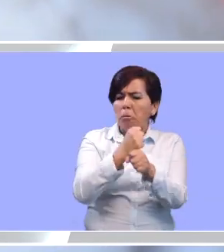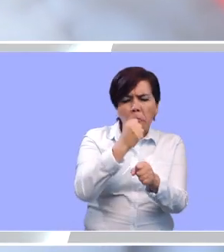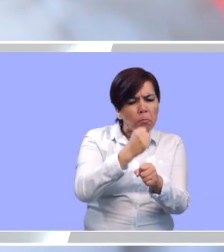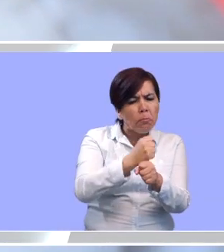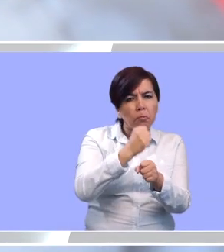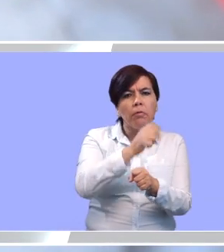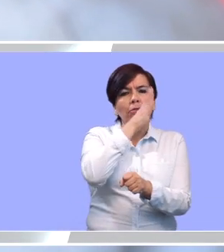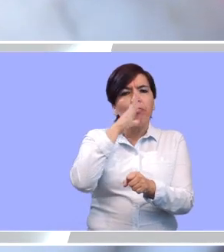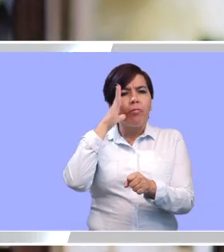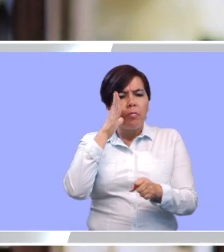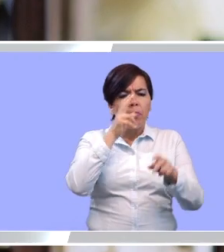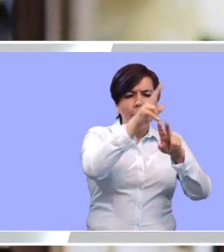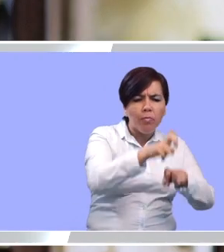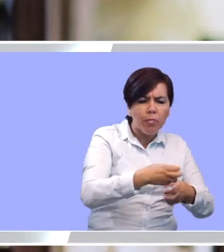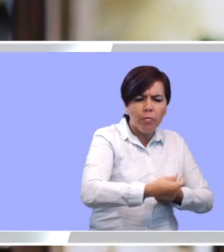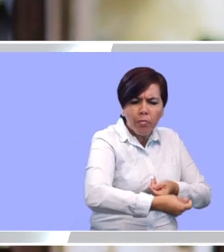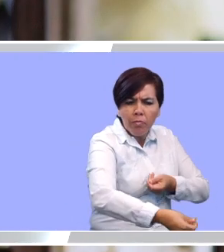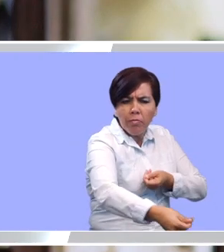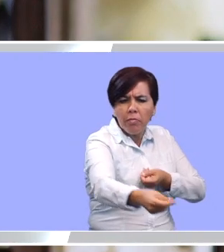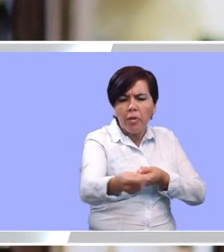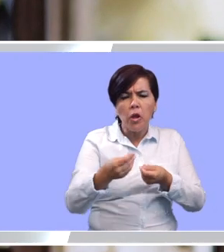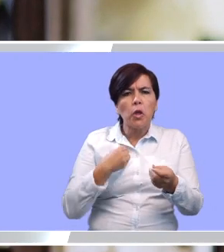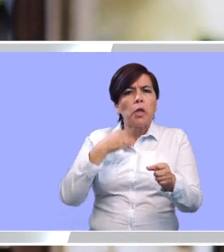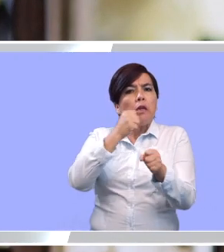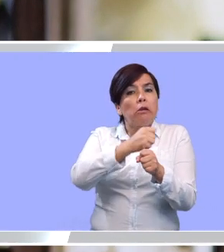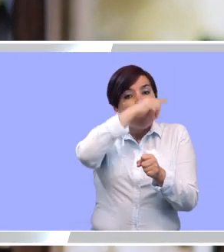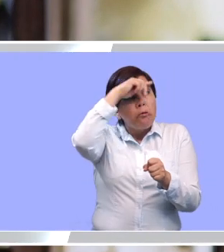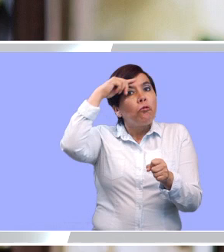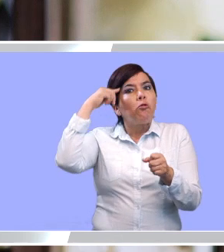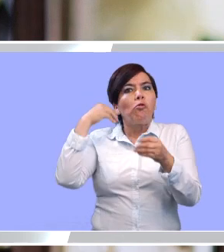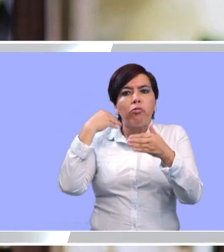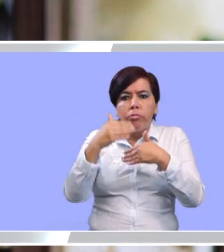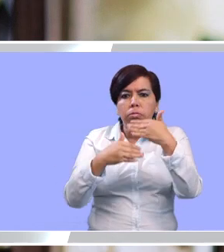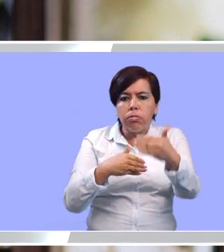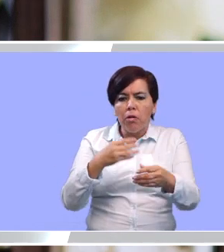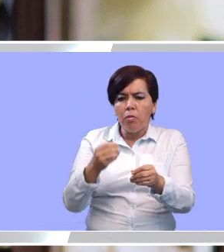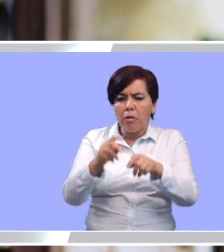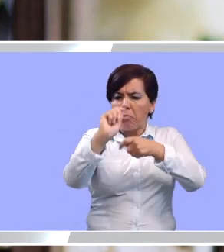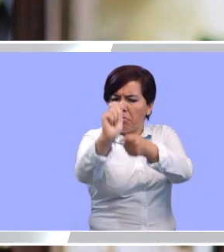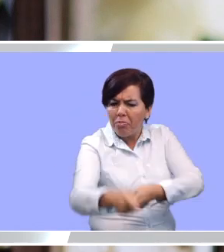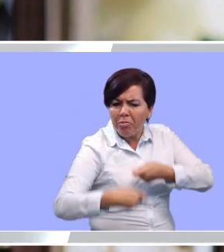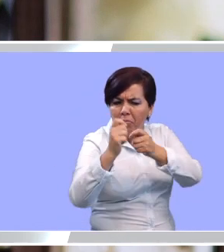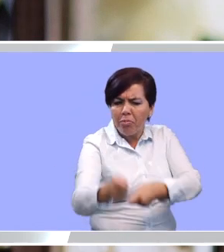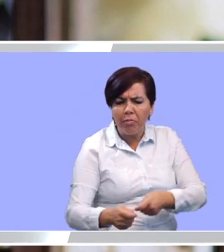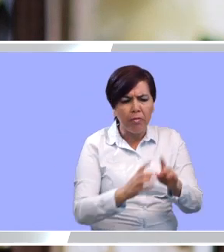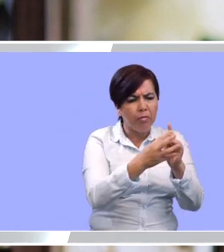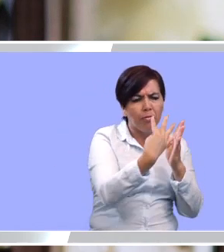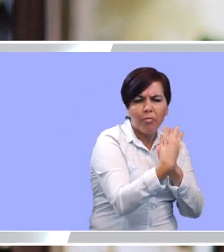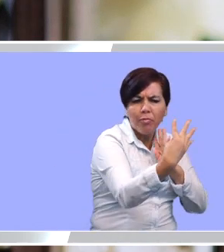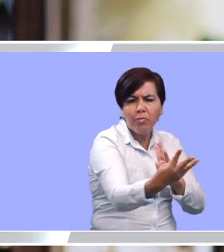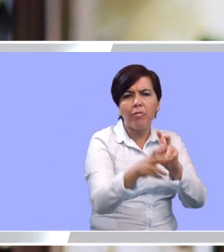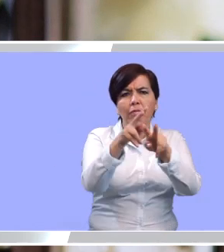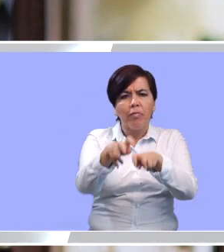finca. Así levantamos, organizamos los semilleros y ahí hicimos el proceso de la hollada, la trazada, la